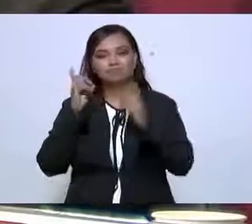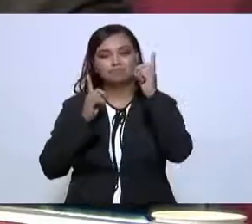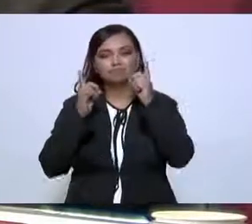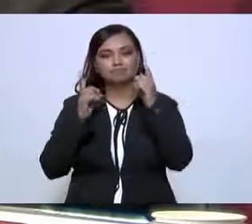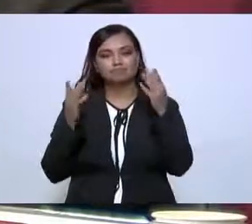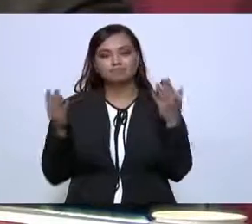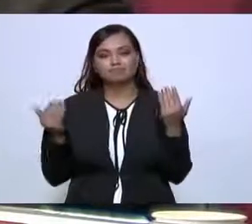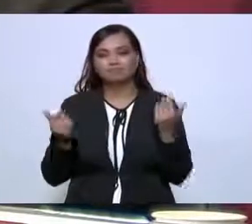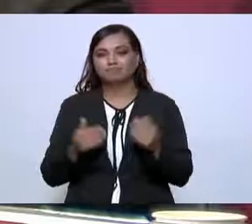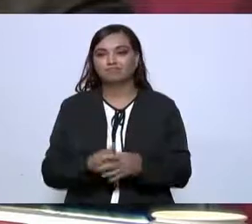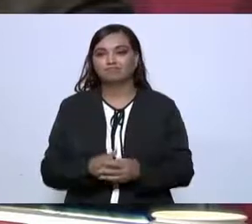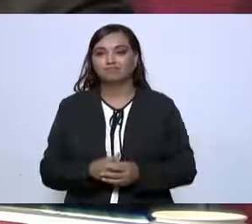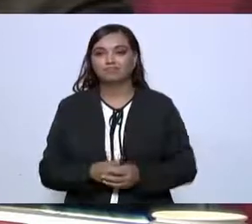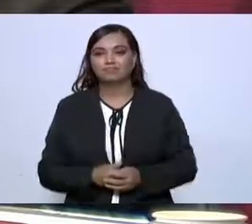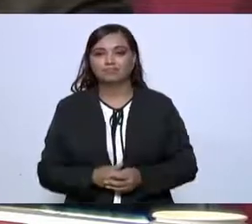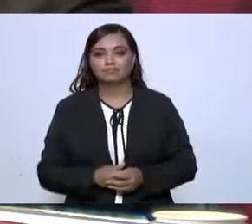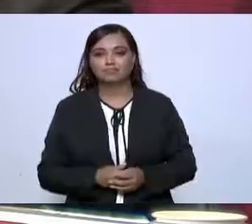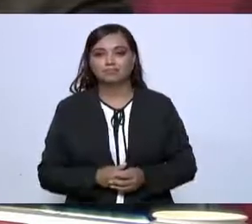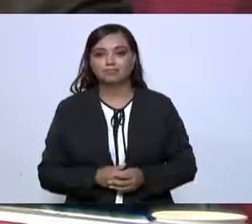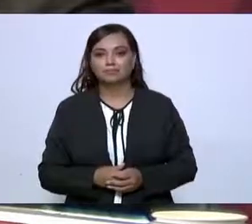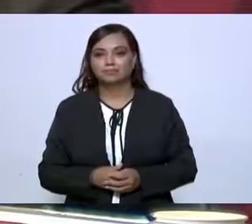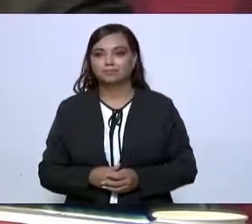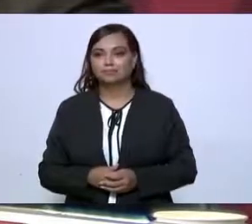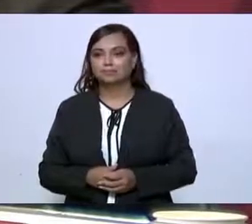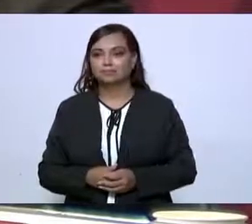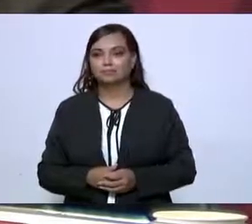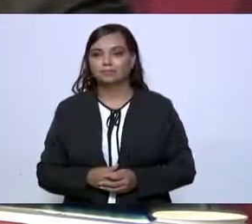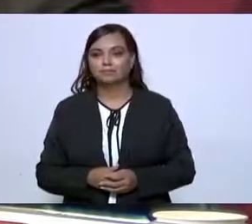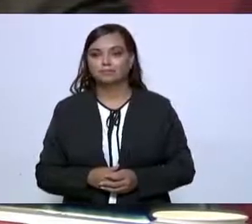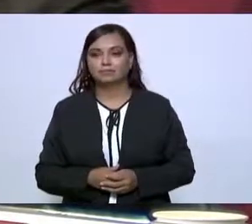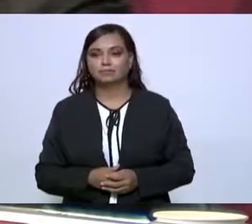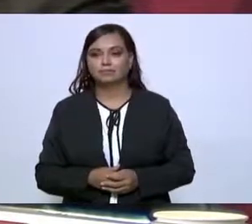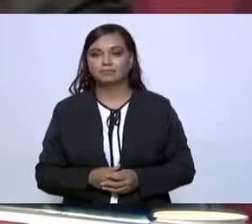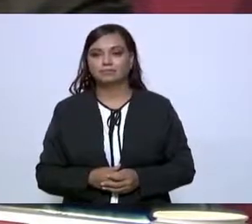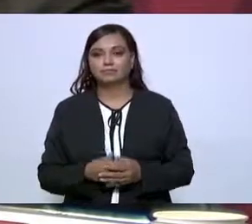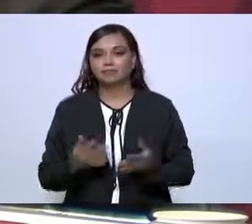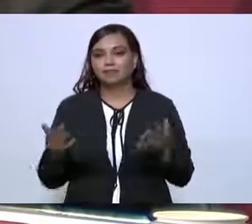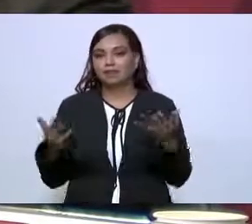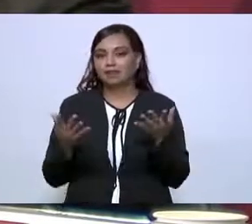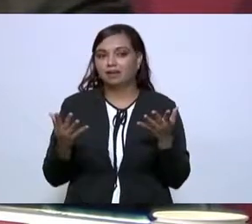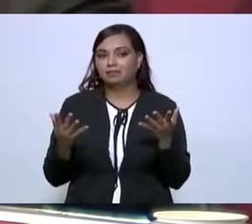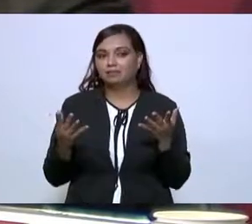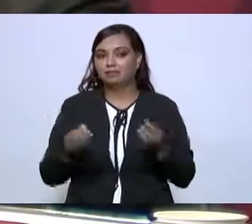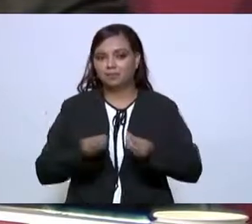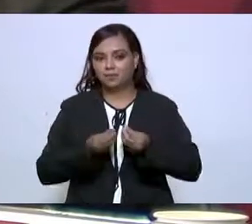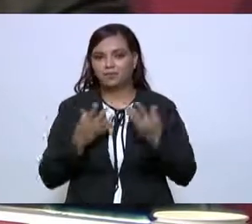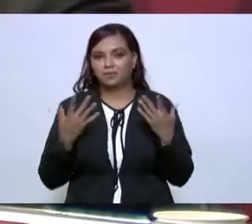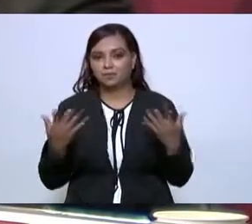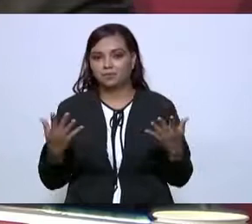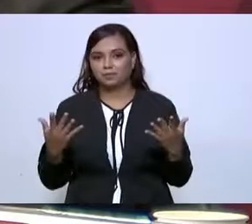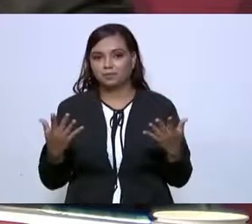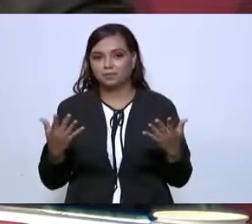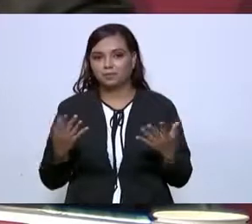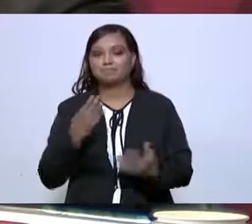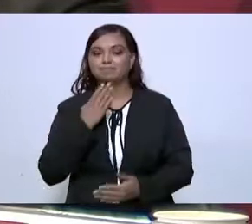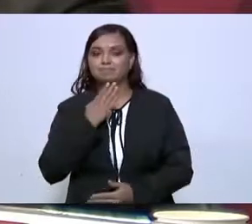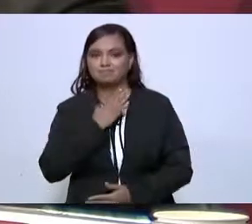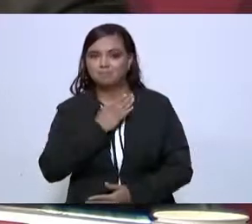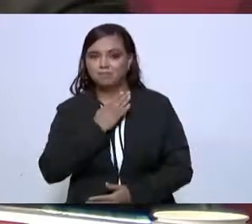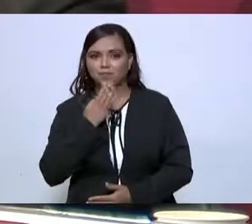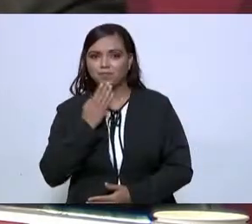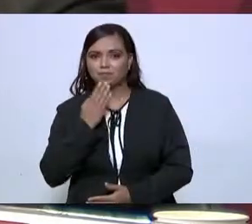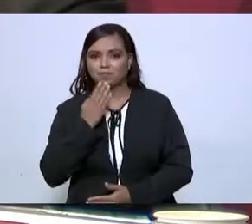ha sido muy productivo